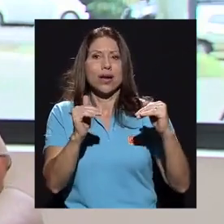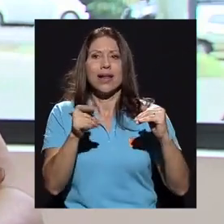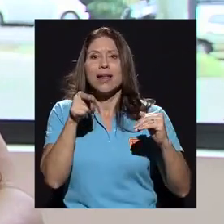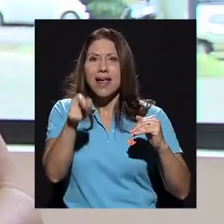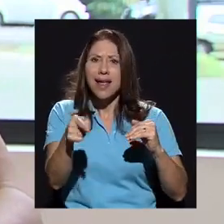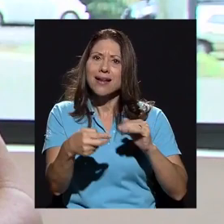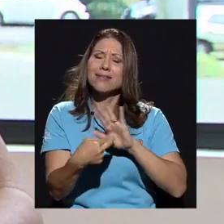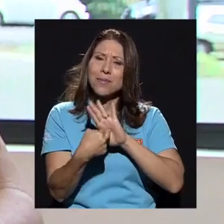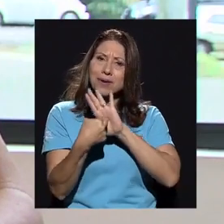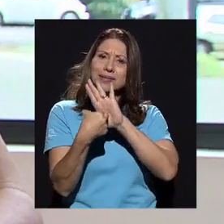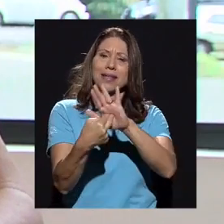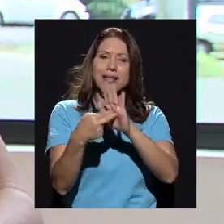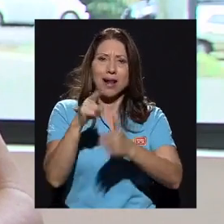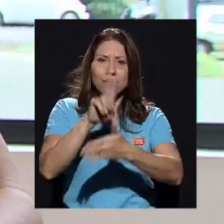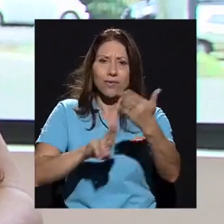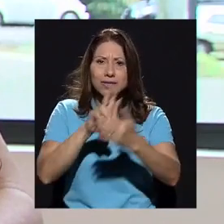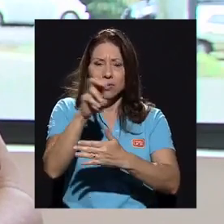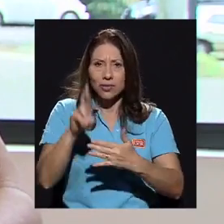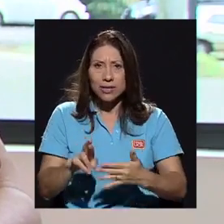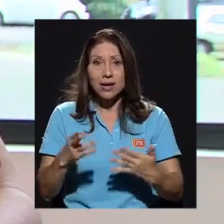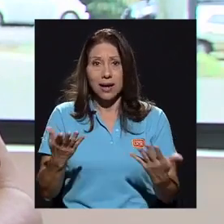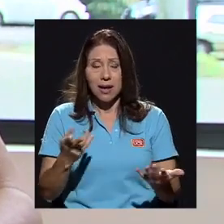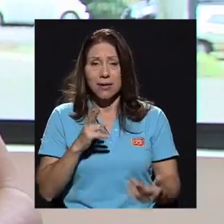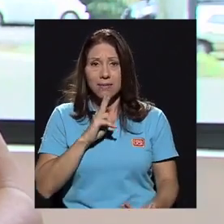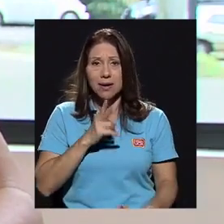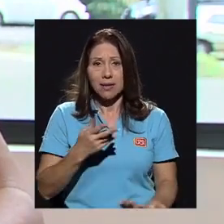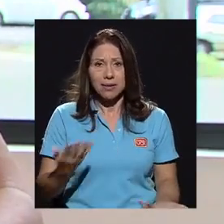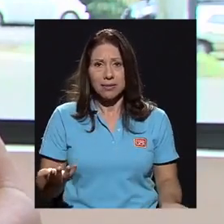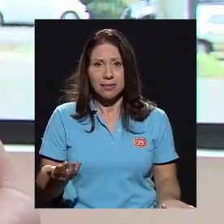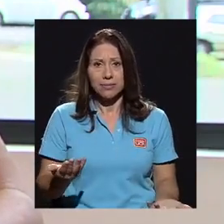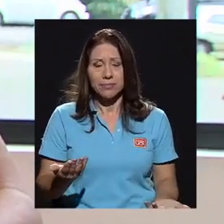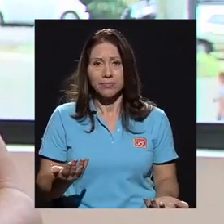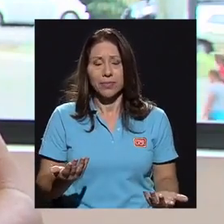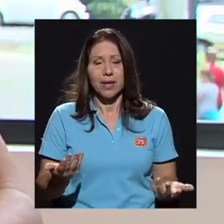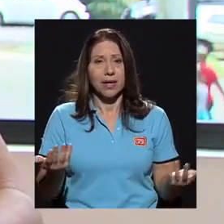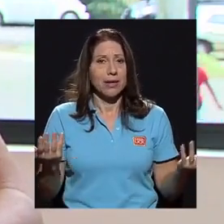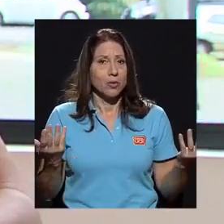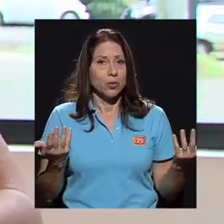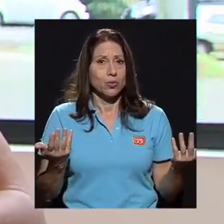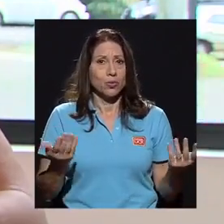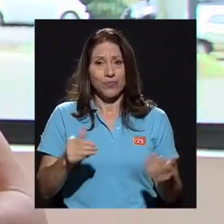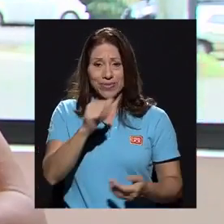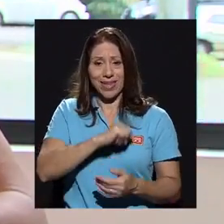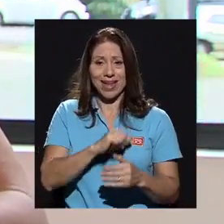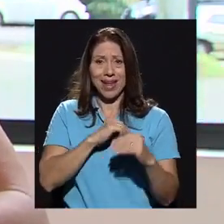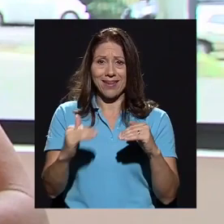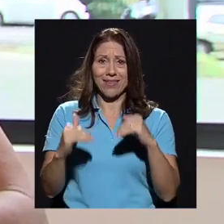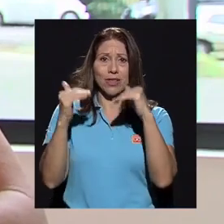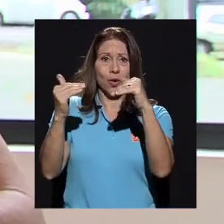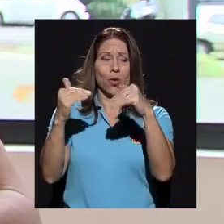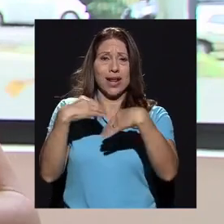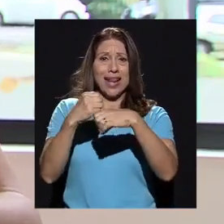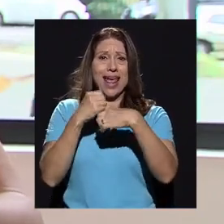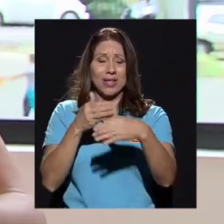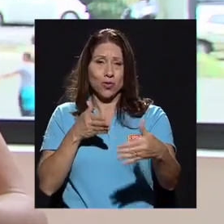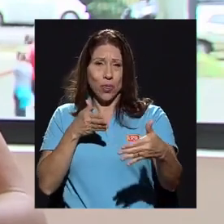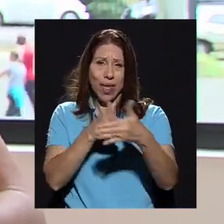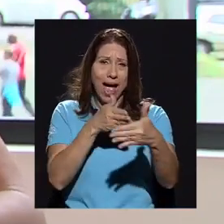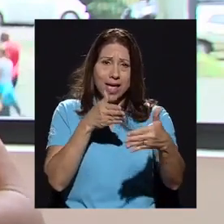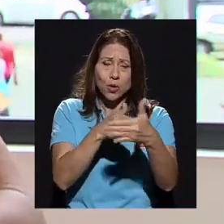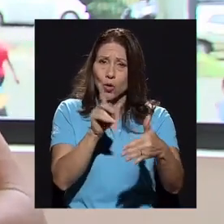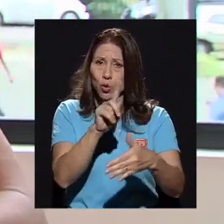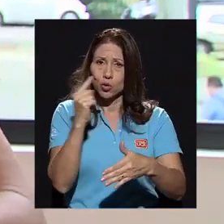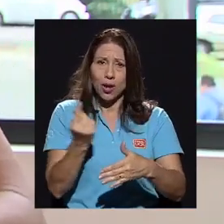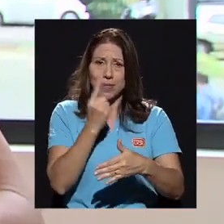representa realmente la Universidad de Costa Rica, ¿verdad? El daño que el rector le ha hecho, se lo ha hecho,